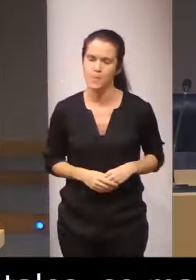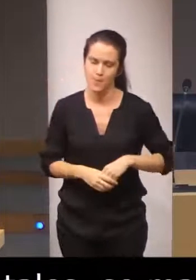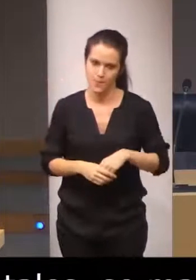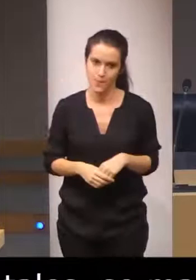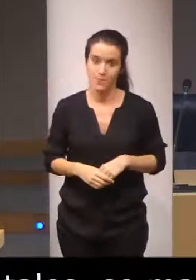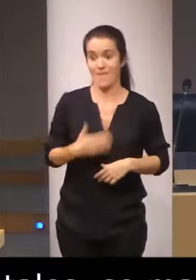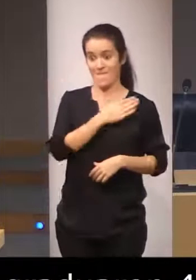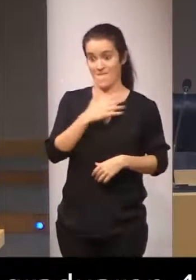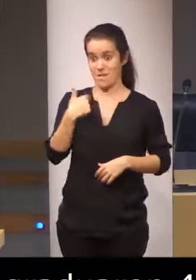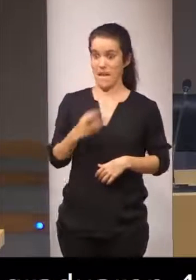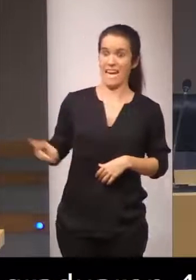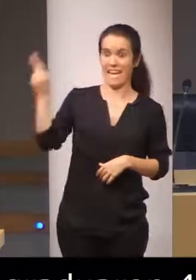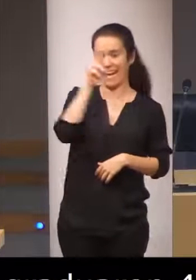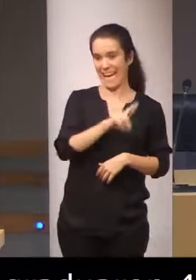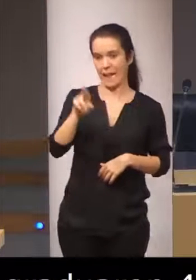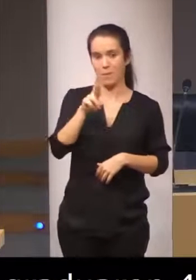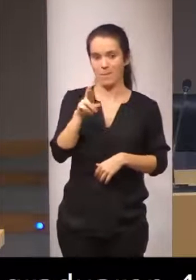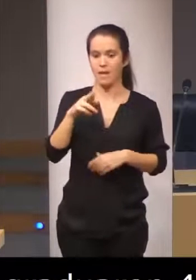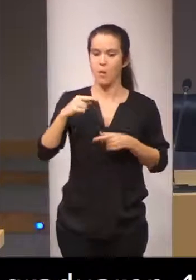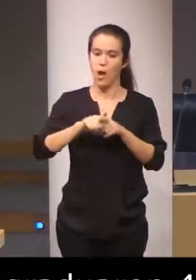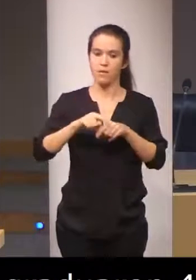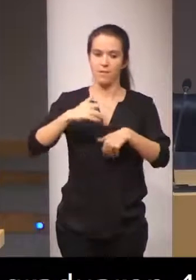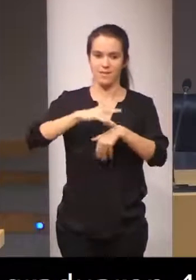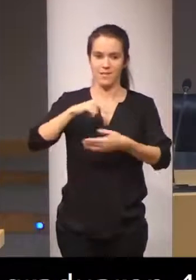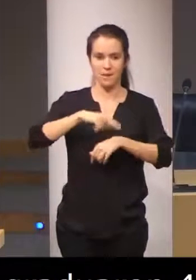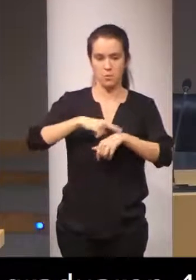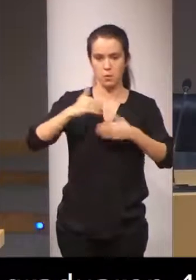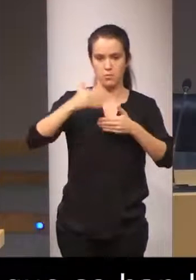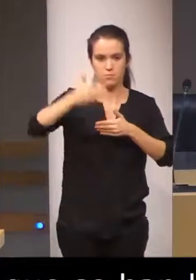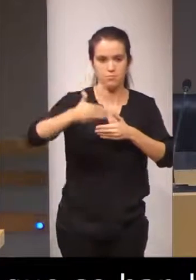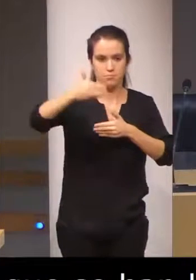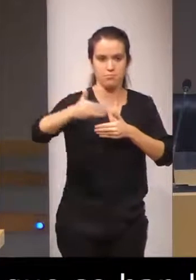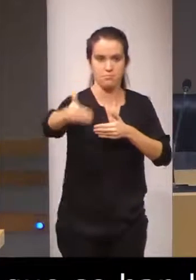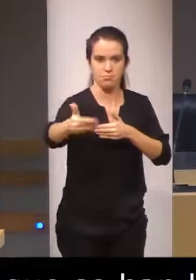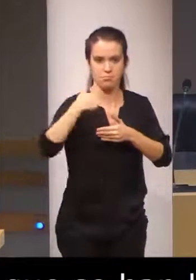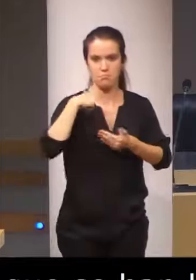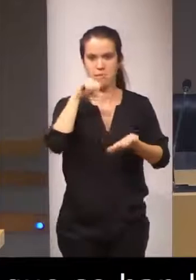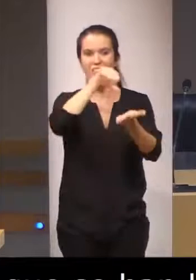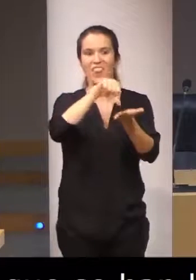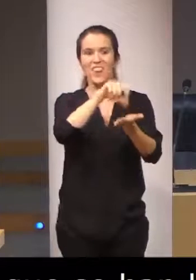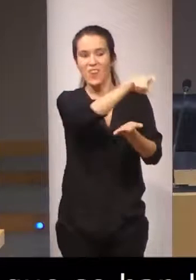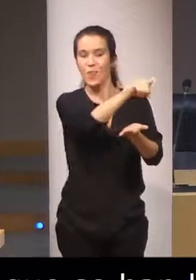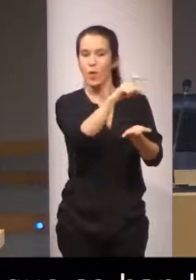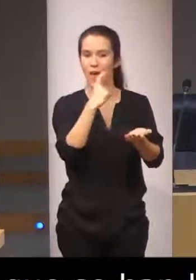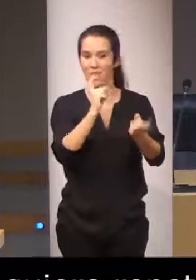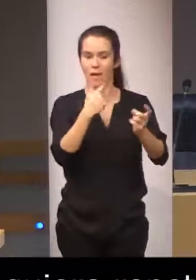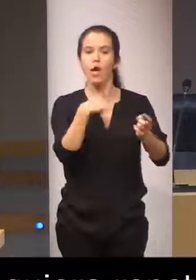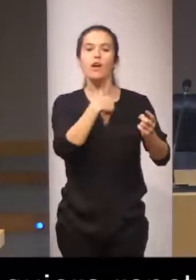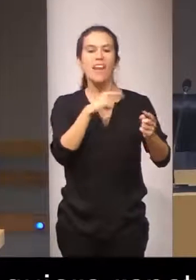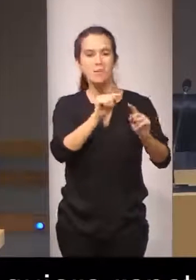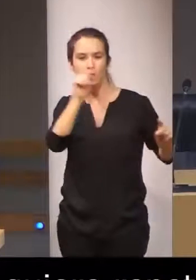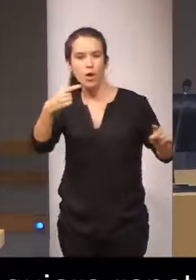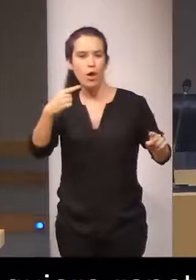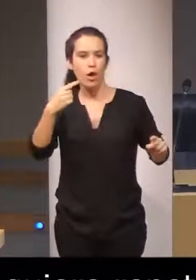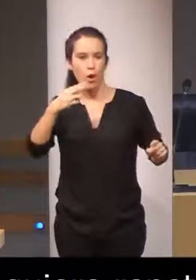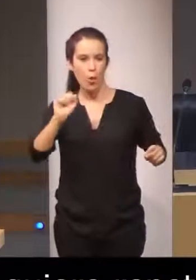quiere repetir de forma itinerante así aquí ha sido en Ciudad de México ahora se quiere hacer en Guadalajara Monterrey Puebla etc